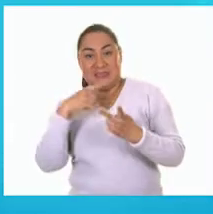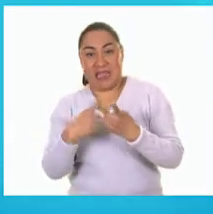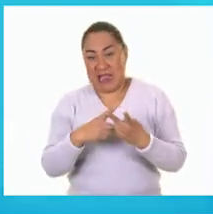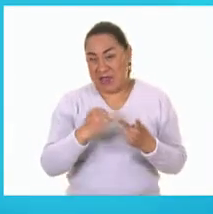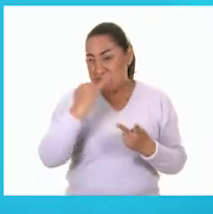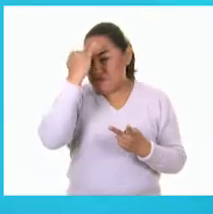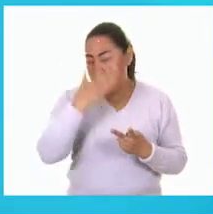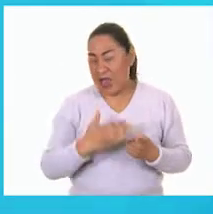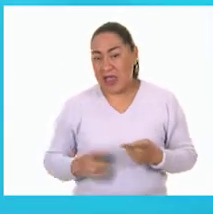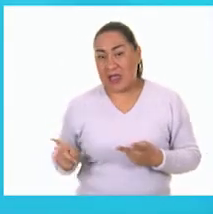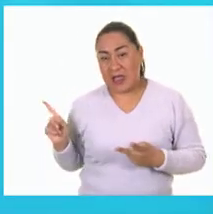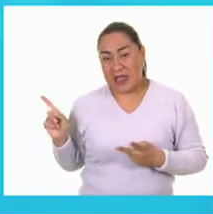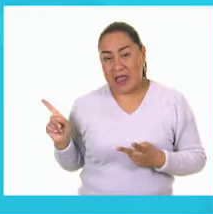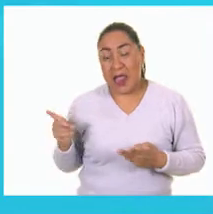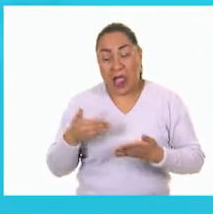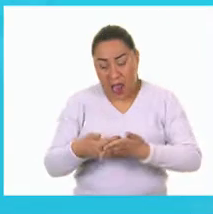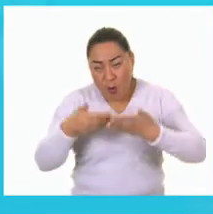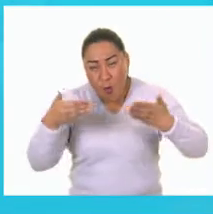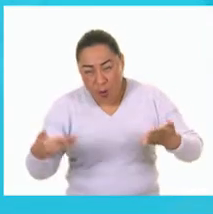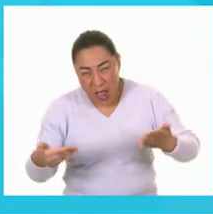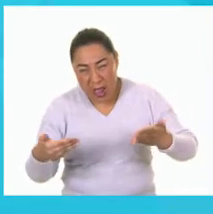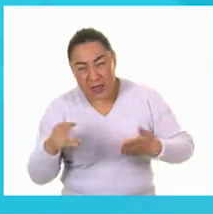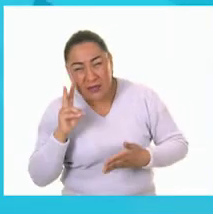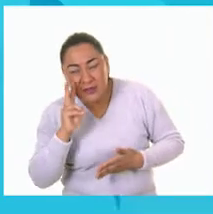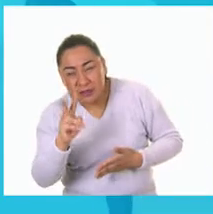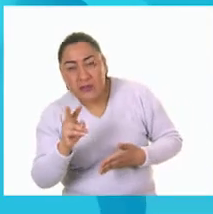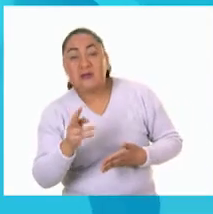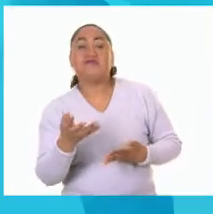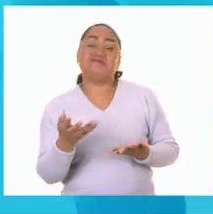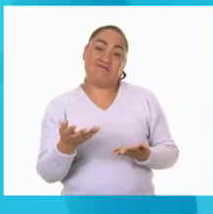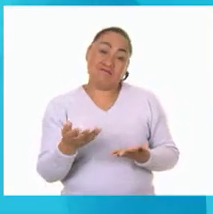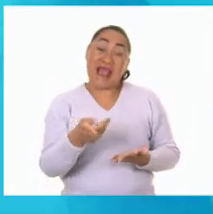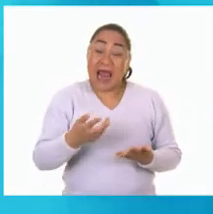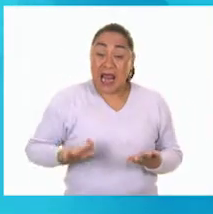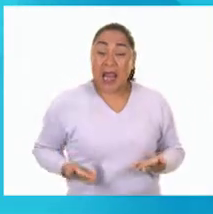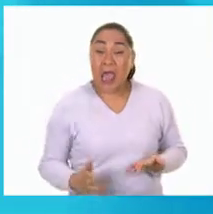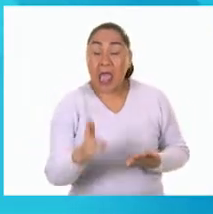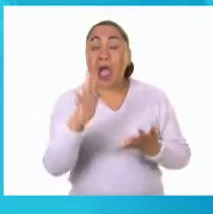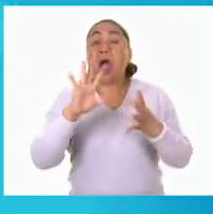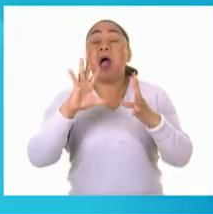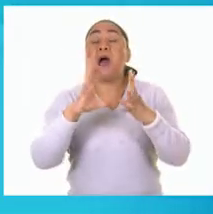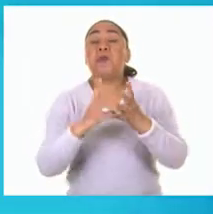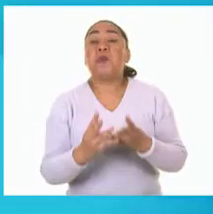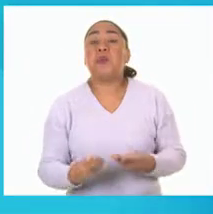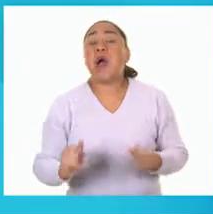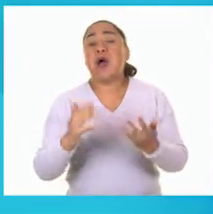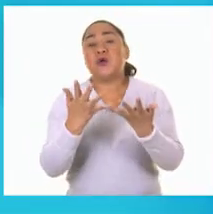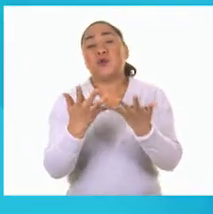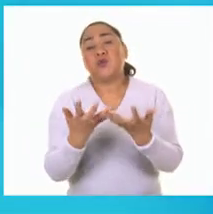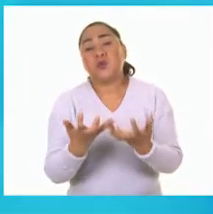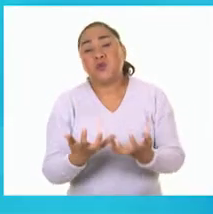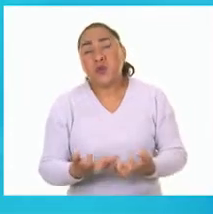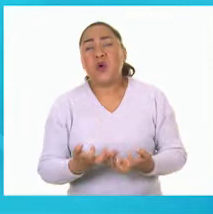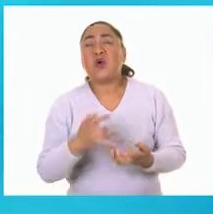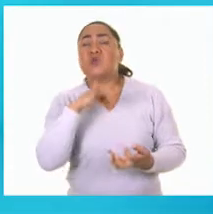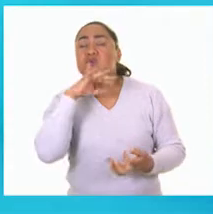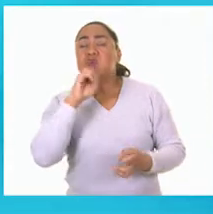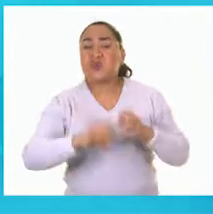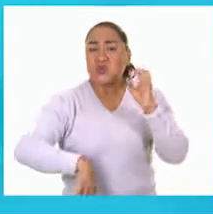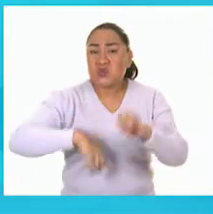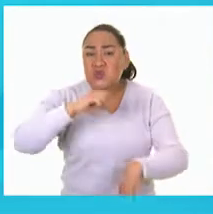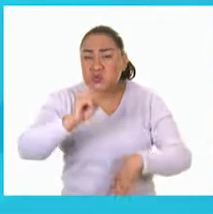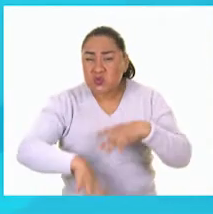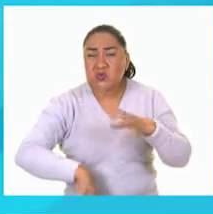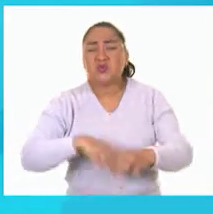ladito que dice ahora, vemos también lo que pudo haber sido un riachuelo, que ya está seco, que está sucio, está